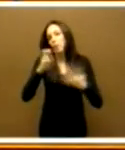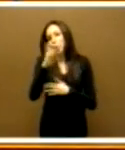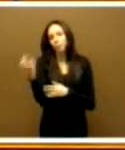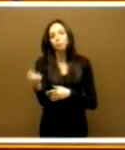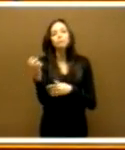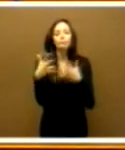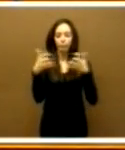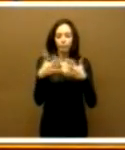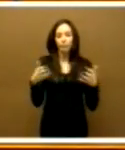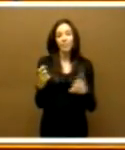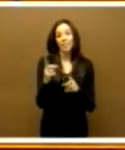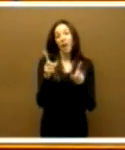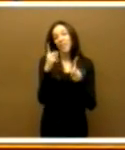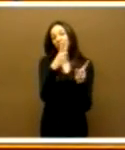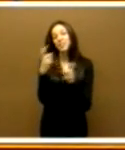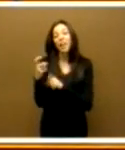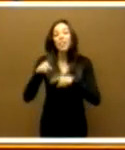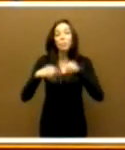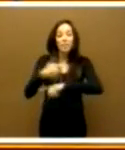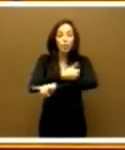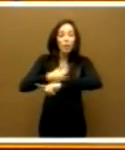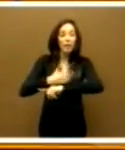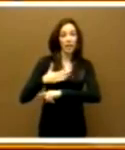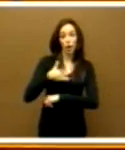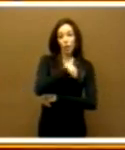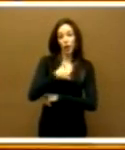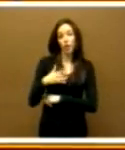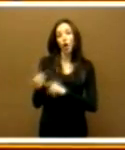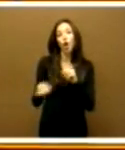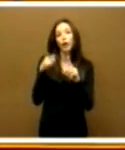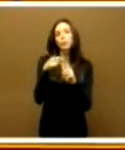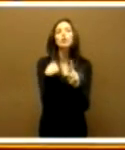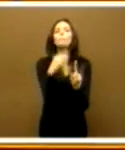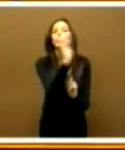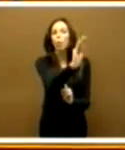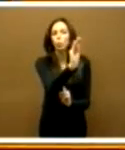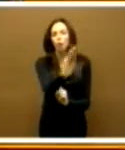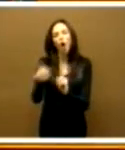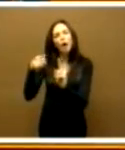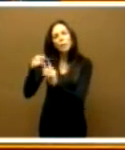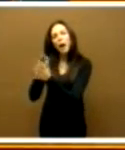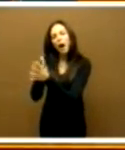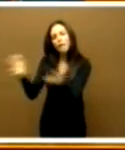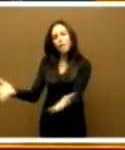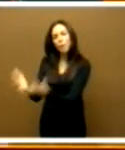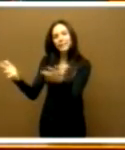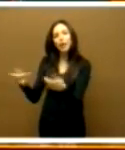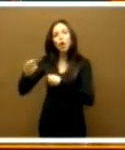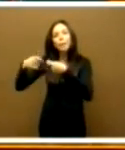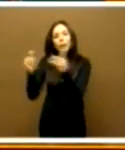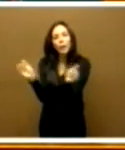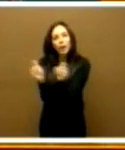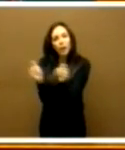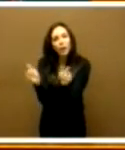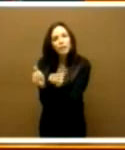detección de las necesidades de conciliación de la ciudadanía, el objetivo, le pregunto en qué consiste ese objetivo de fomentar el comercio minorista y la